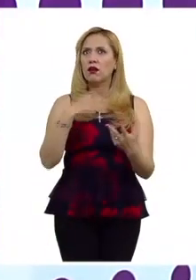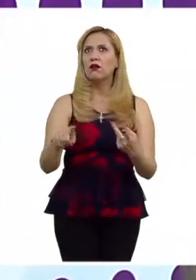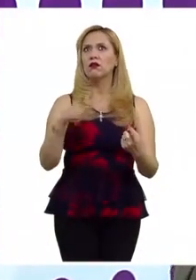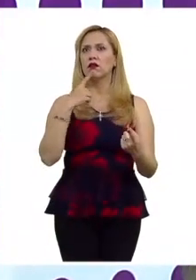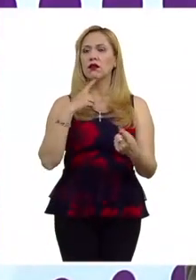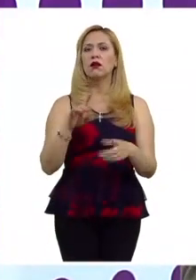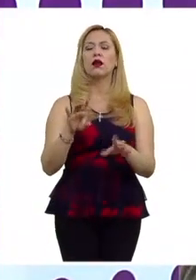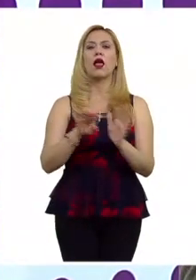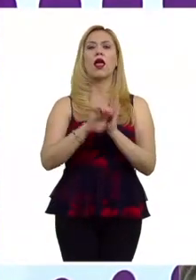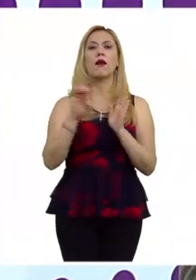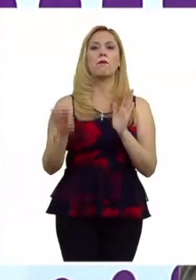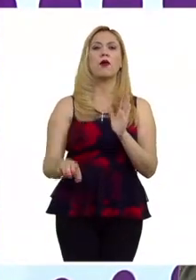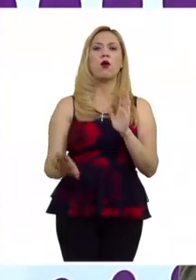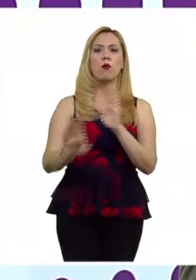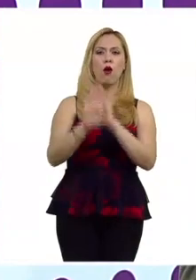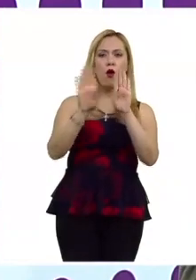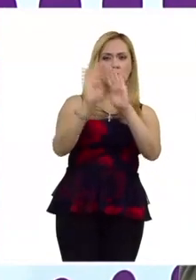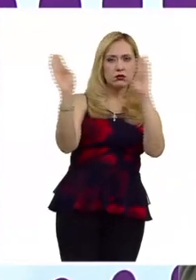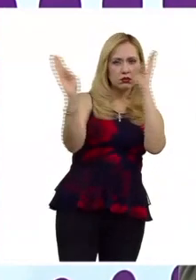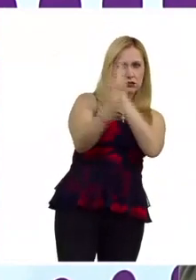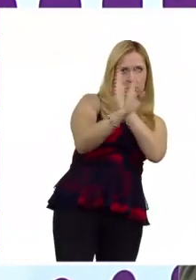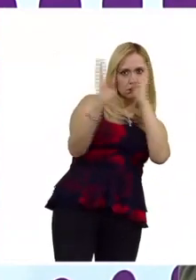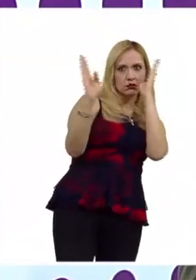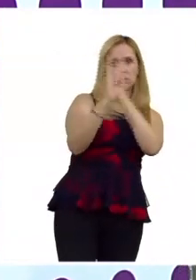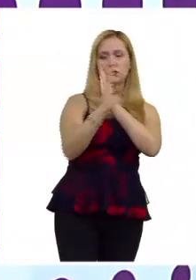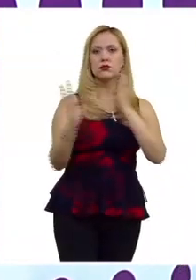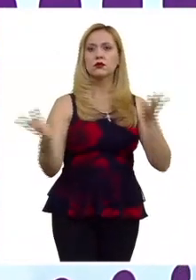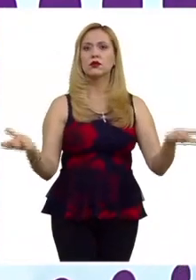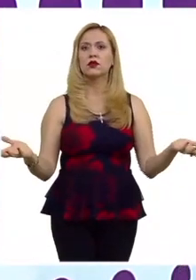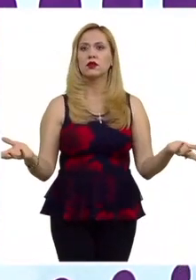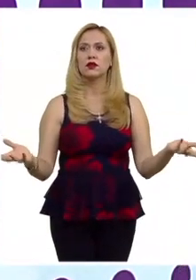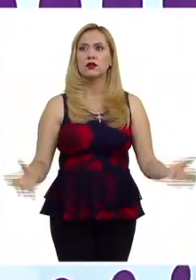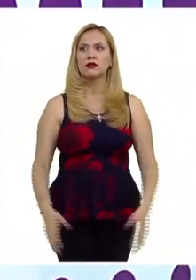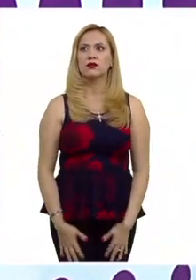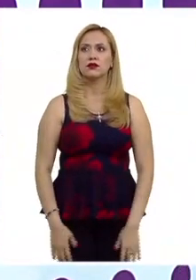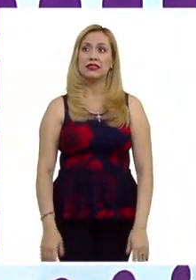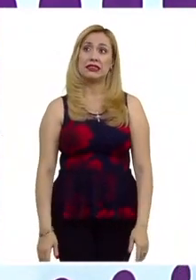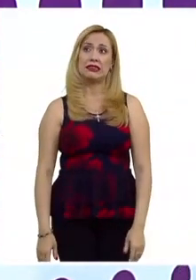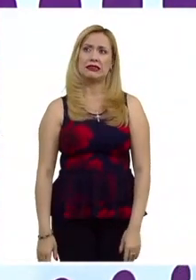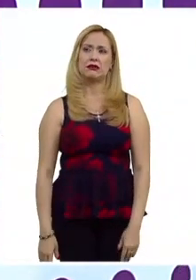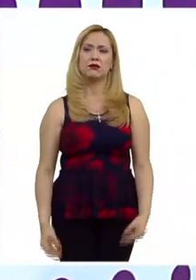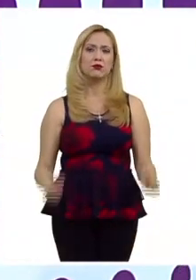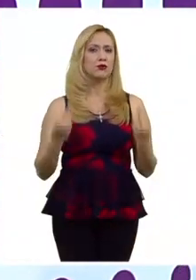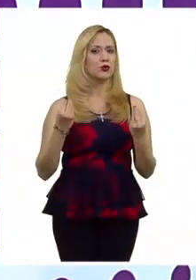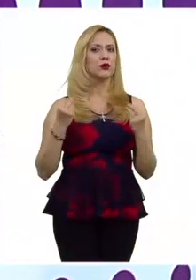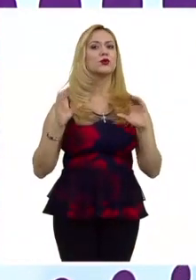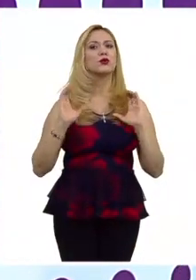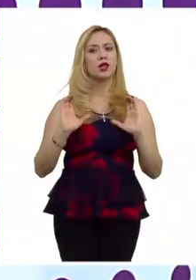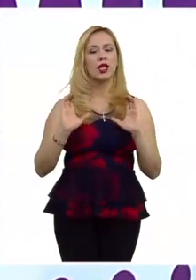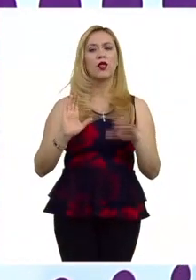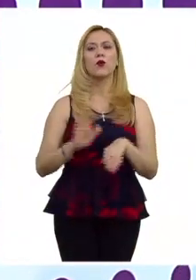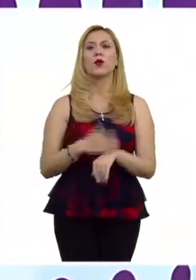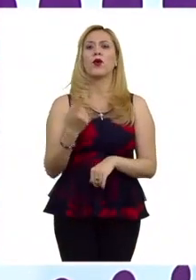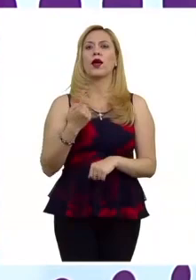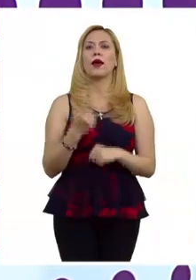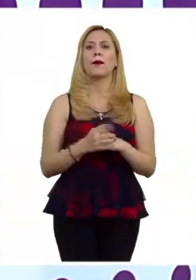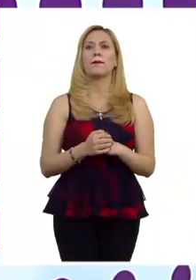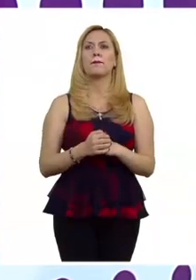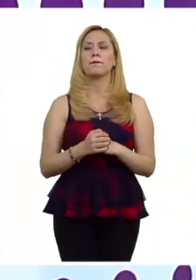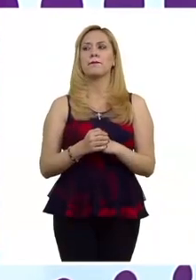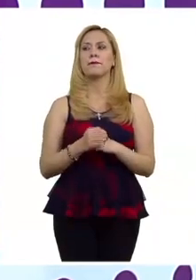halconeo pero me parece que ahí hay que tener mucho cuidado porque en un momento dado sobre